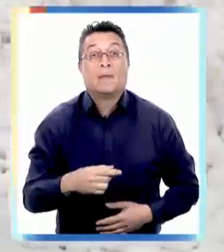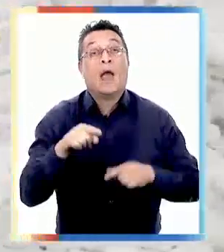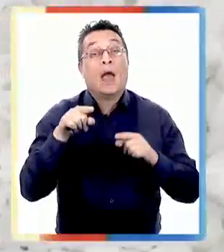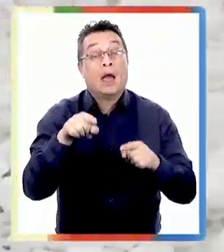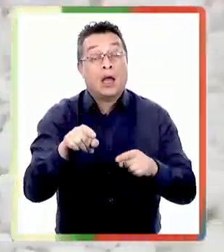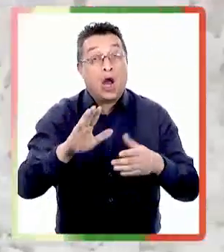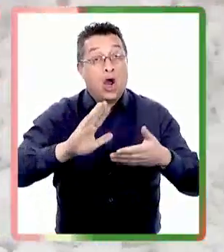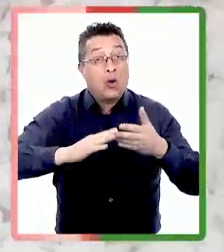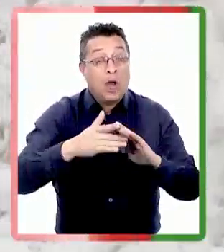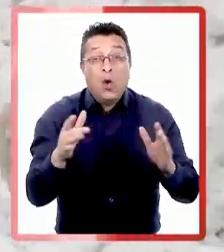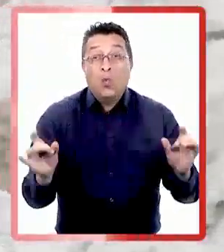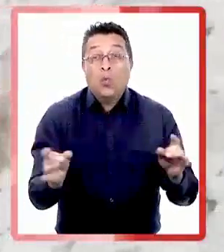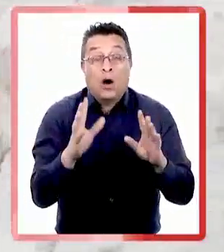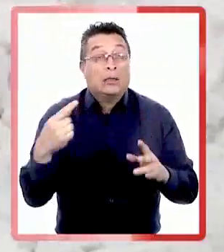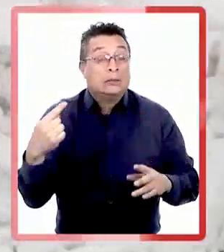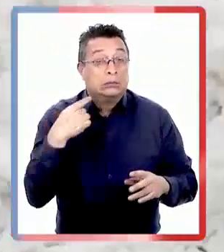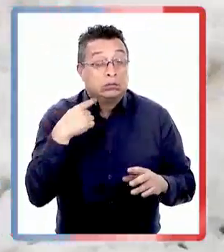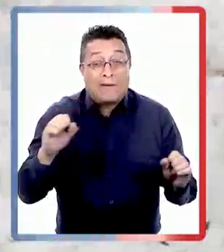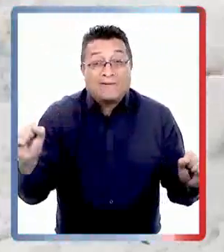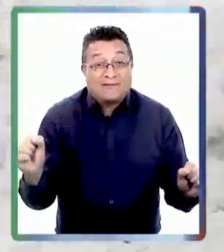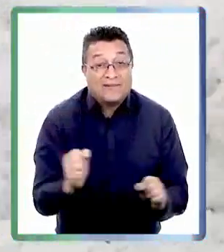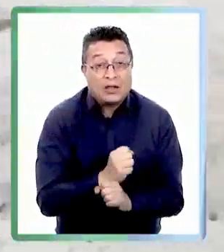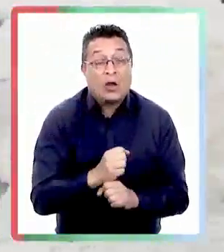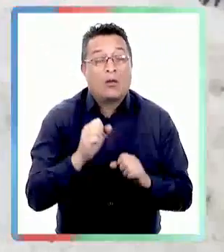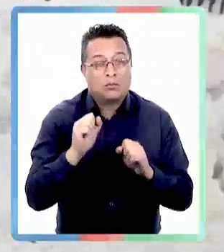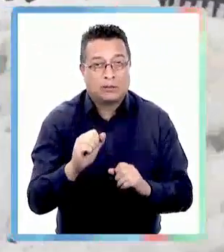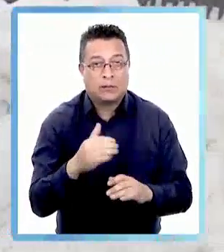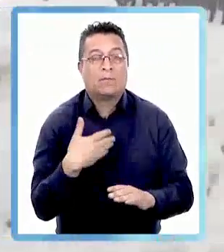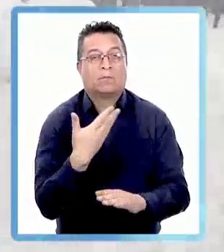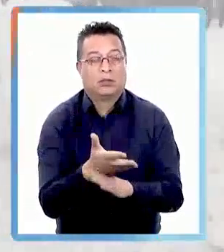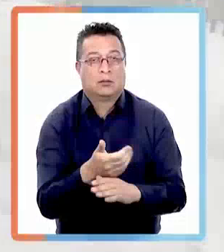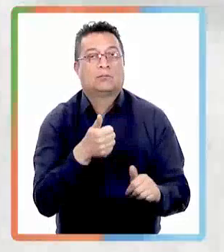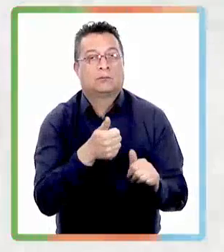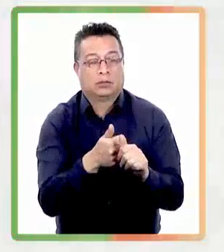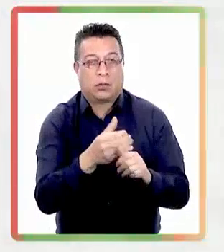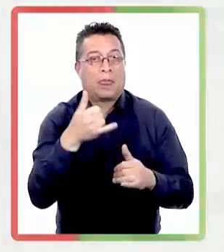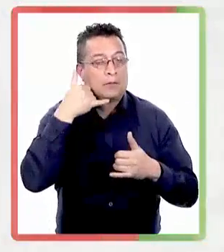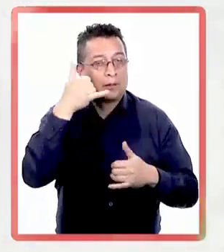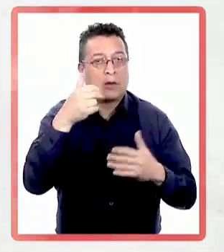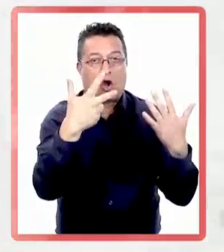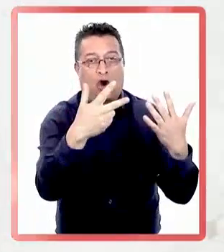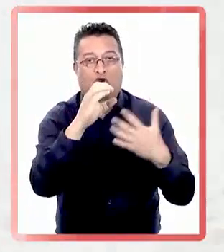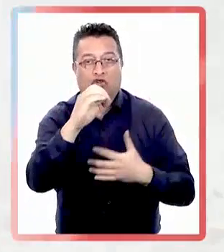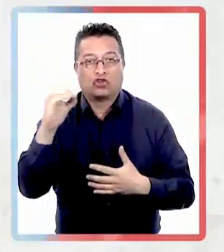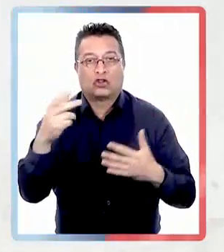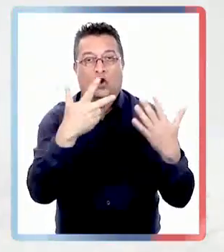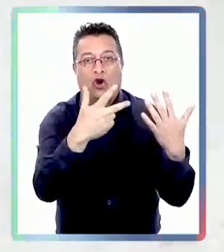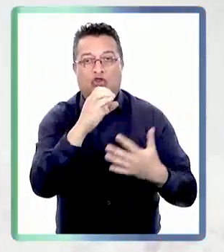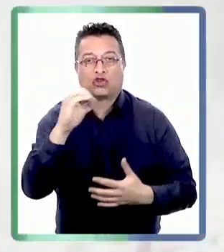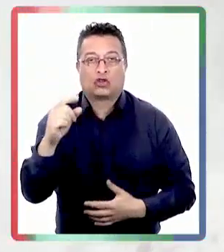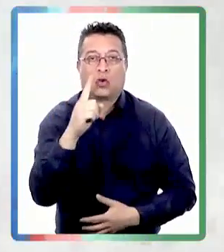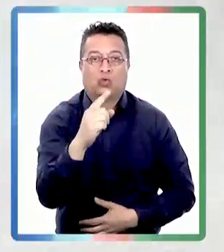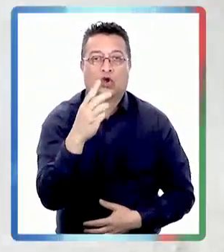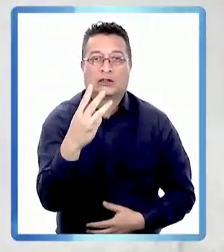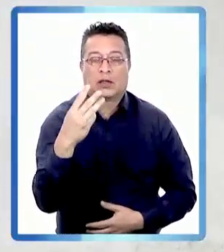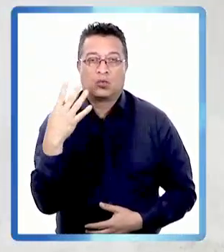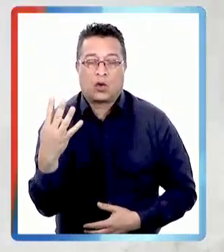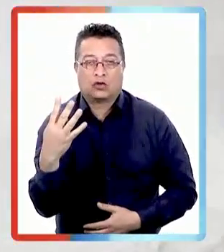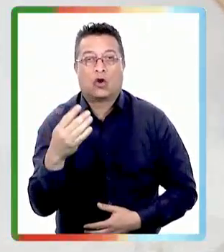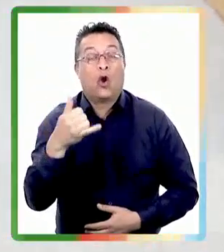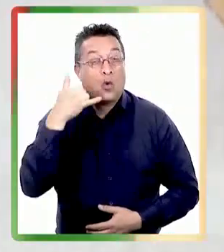instan a la comunidad que frente a cualquier imprevisto provocado por las heladas se pueda solicitar asistencia comunicándose al 800-800